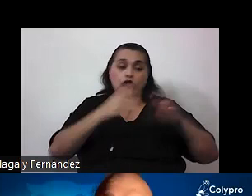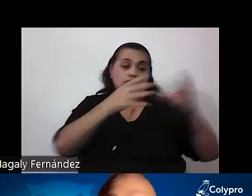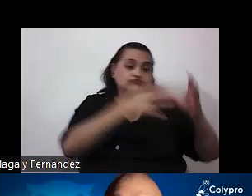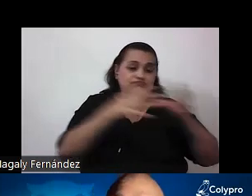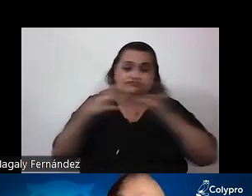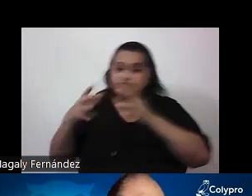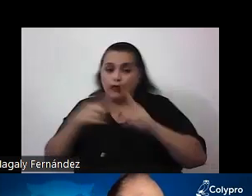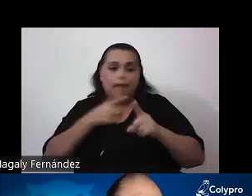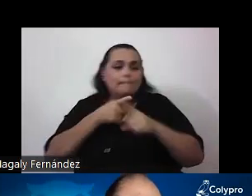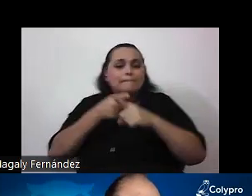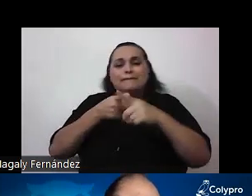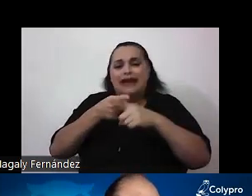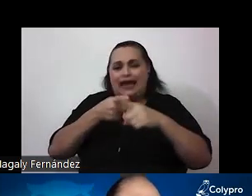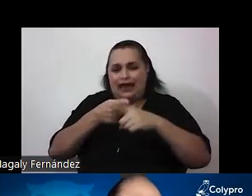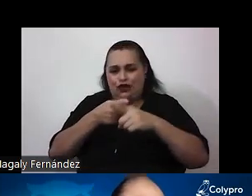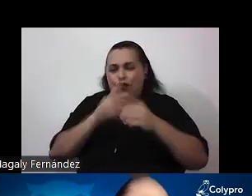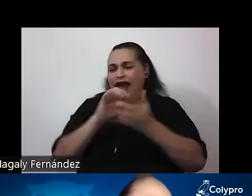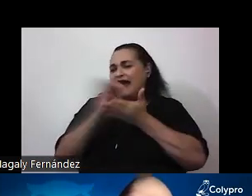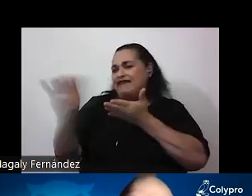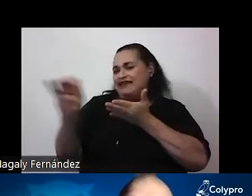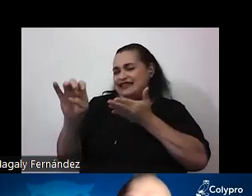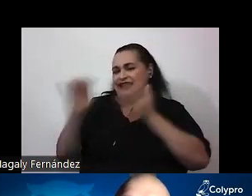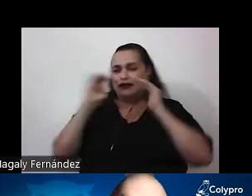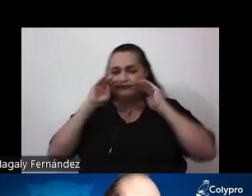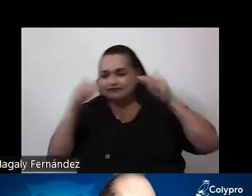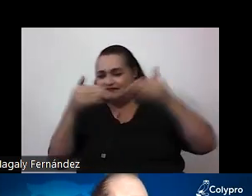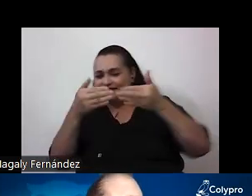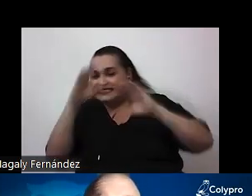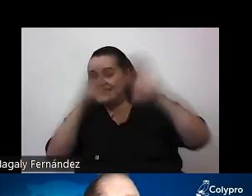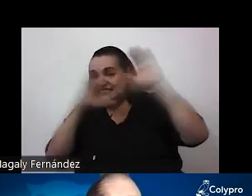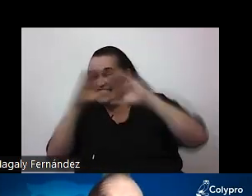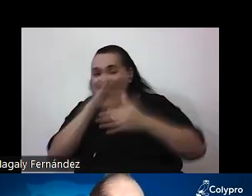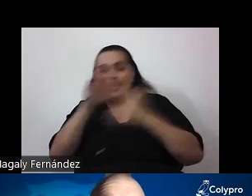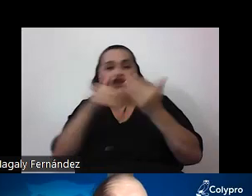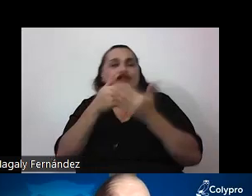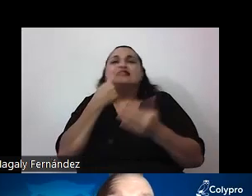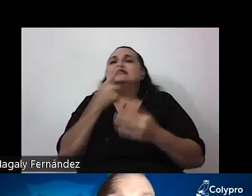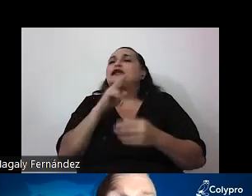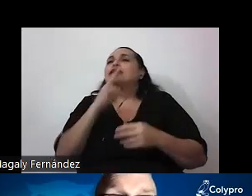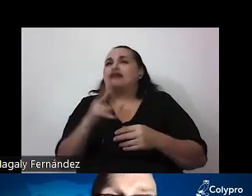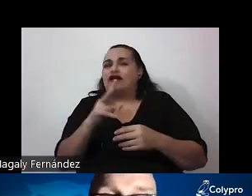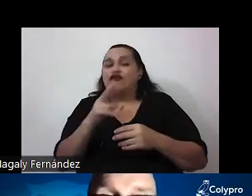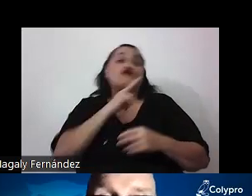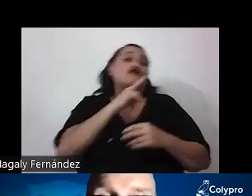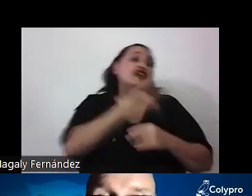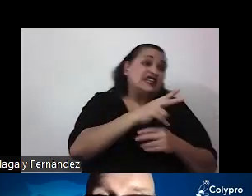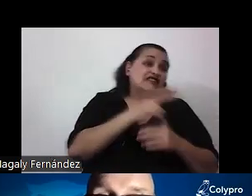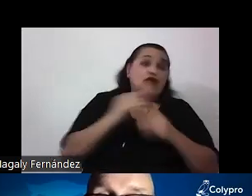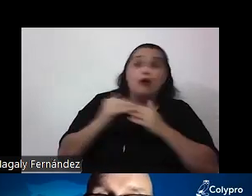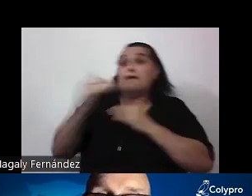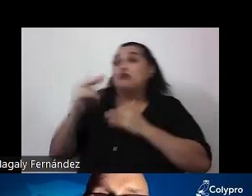evitando el cientificismo según el cual la ciencia nos dice toda la verdad pero evitando también el relativismo y la posverdad asociada